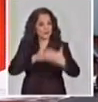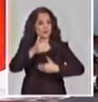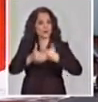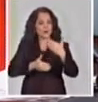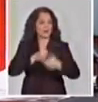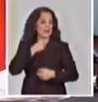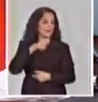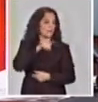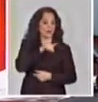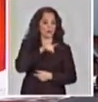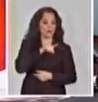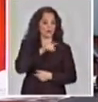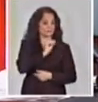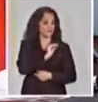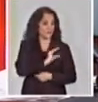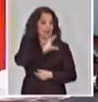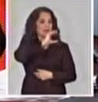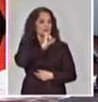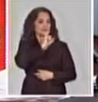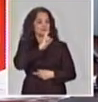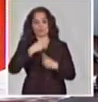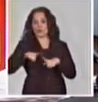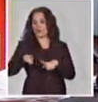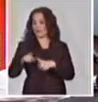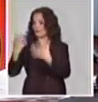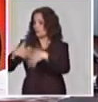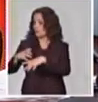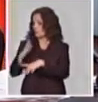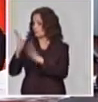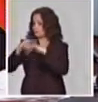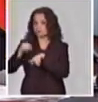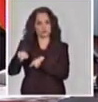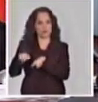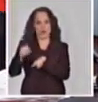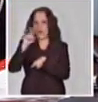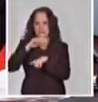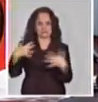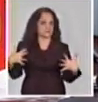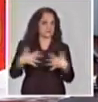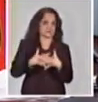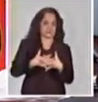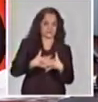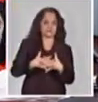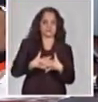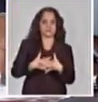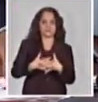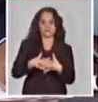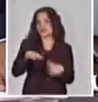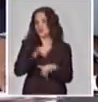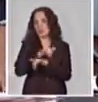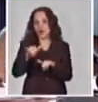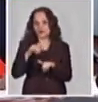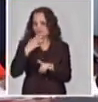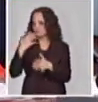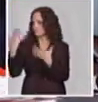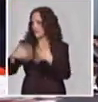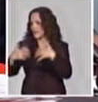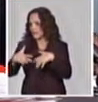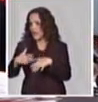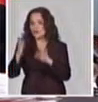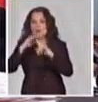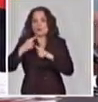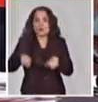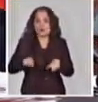no hay producción que lo respalde. Y no hay producción que lo respalda porque el salario no estimula a la persona. Entonces,